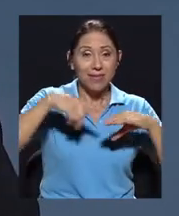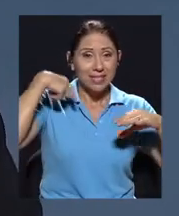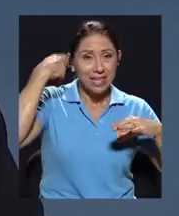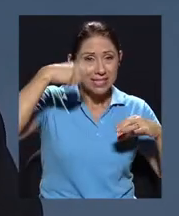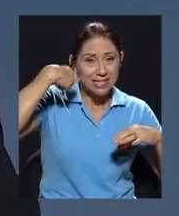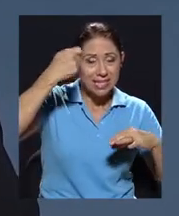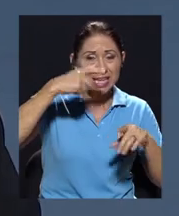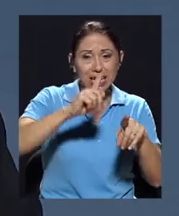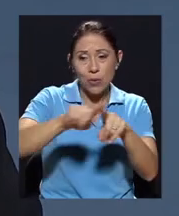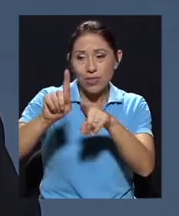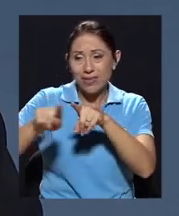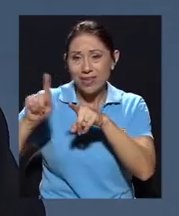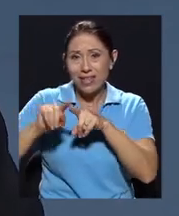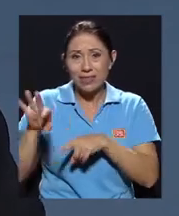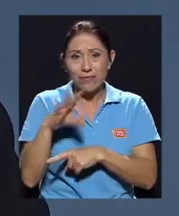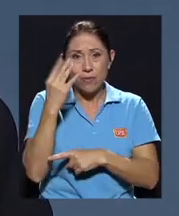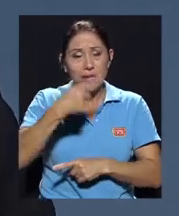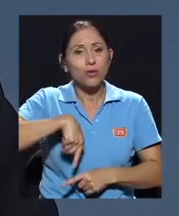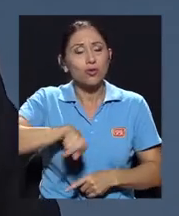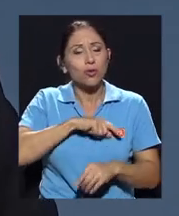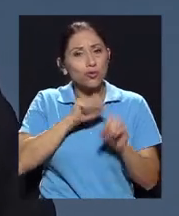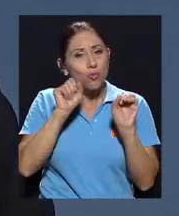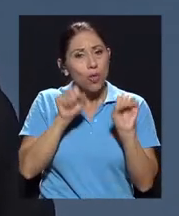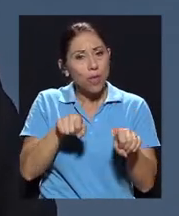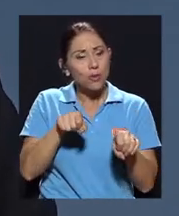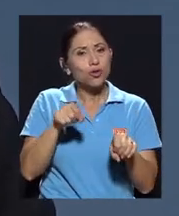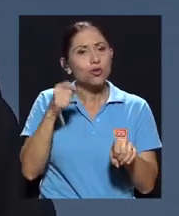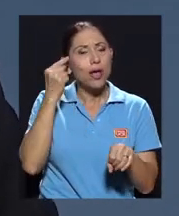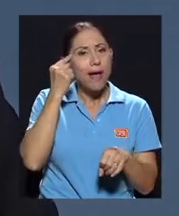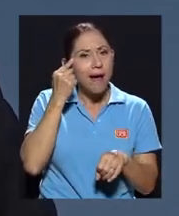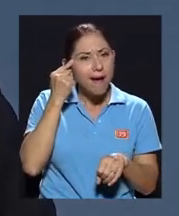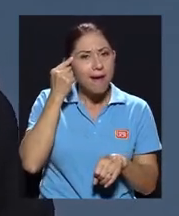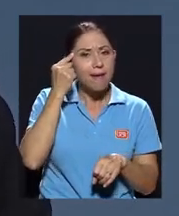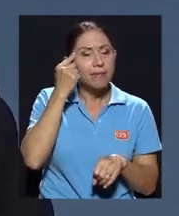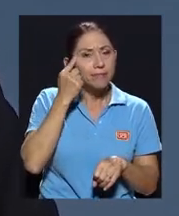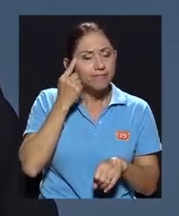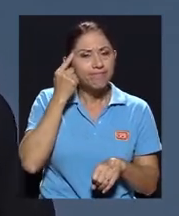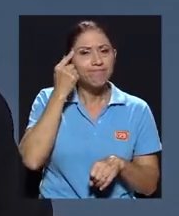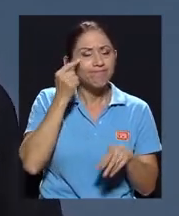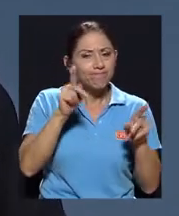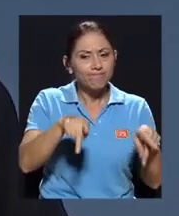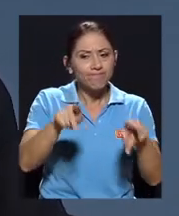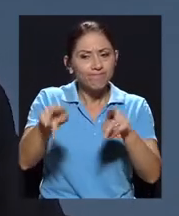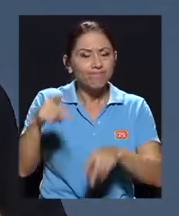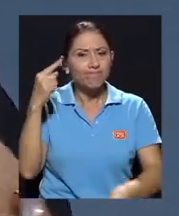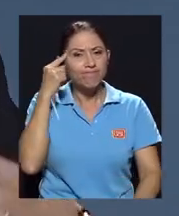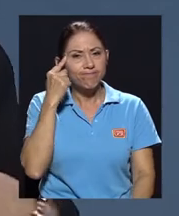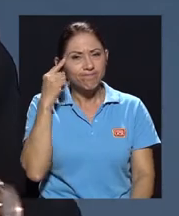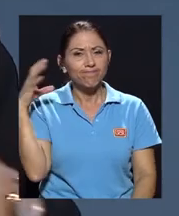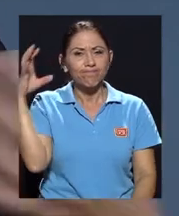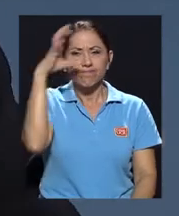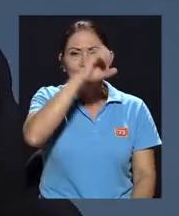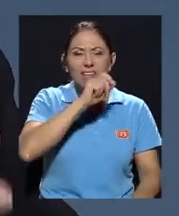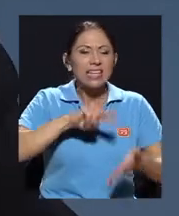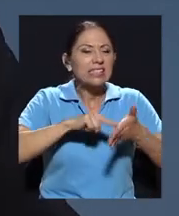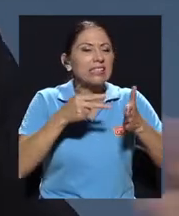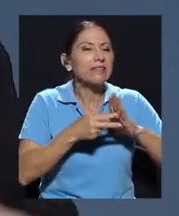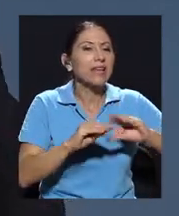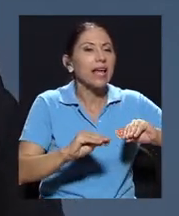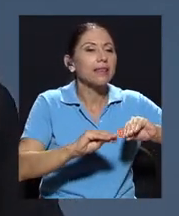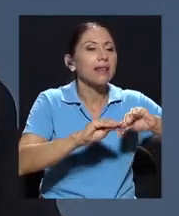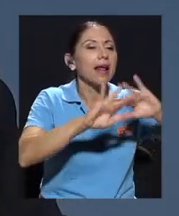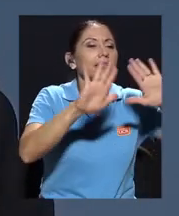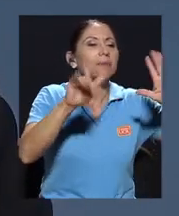otros medios podemos hacer conciencia acerca de qué es transparencia, qué es corrupción, qué no es